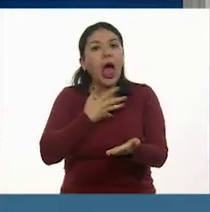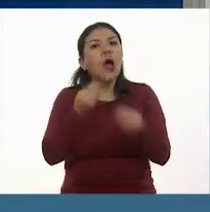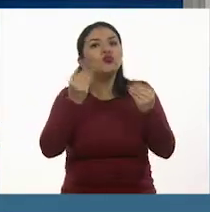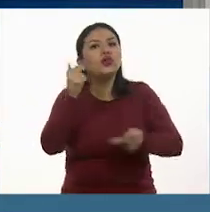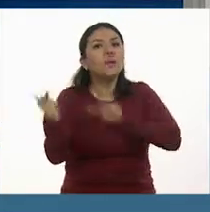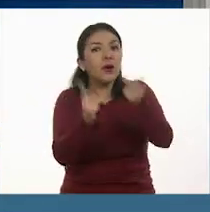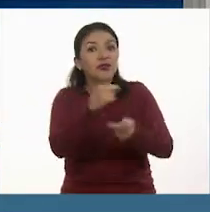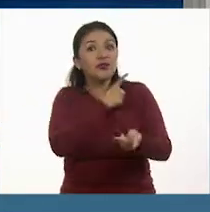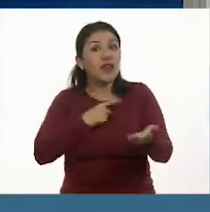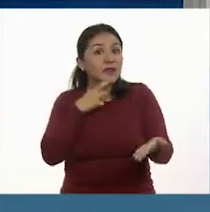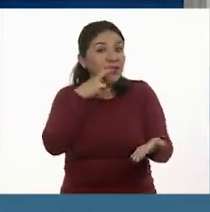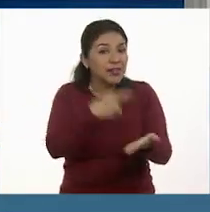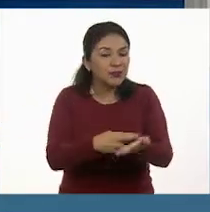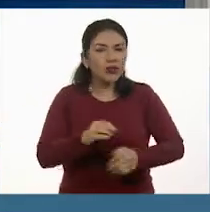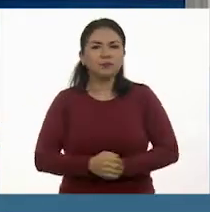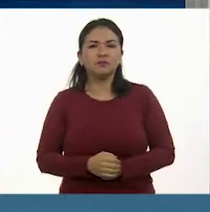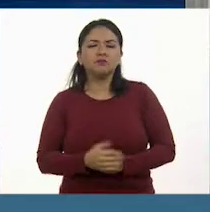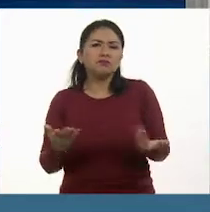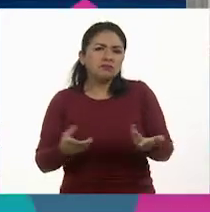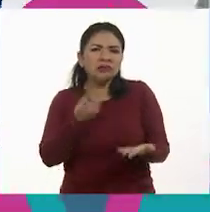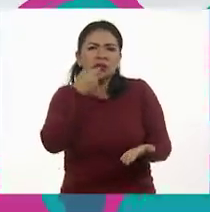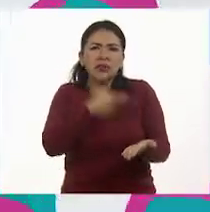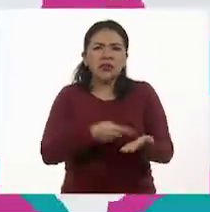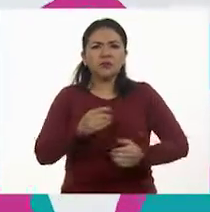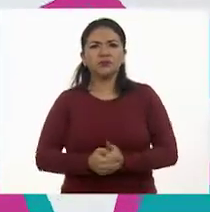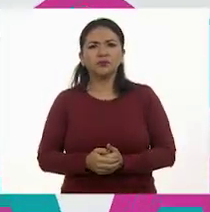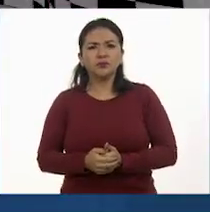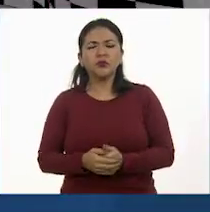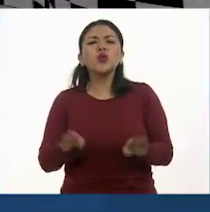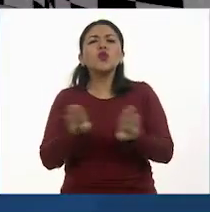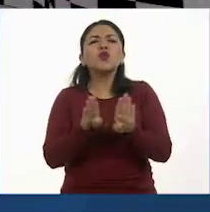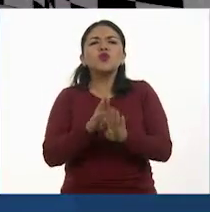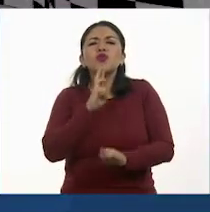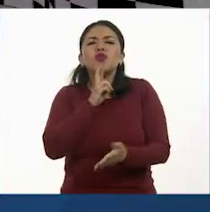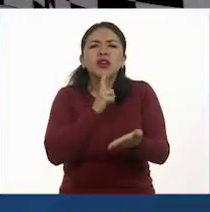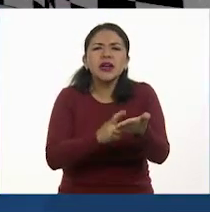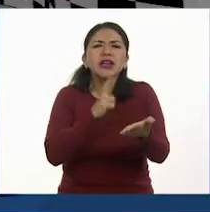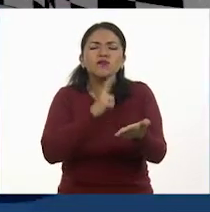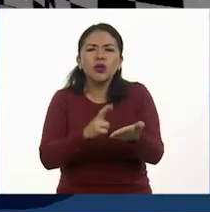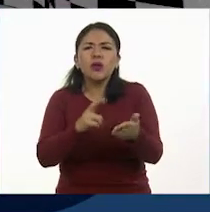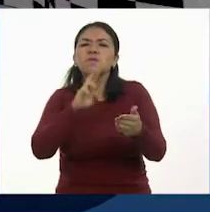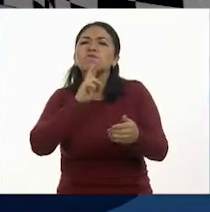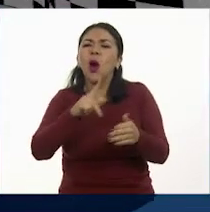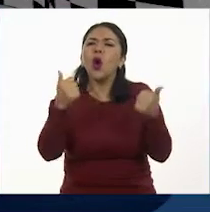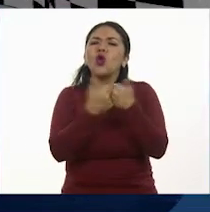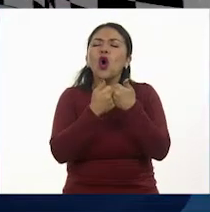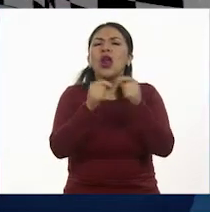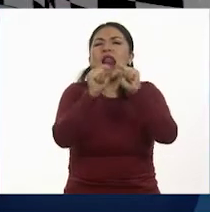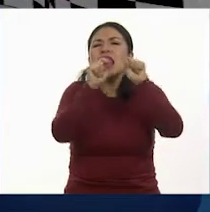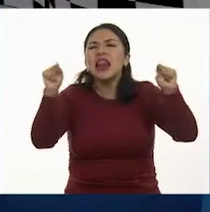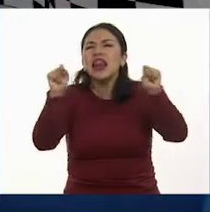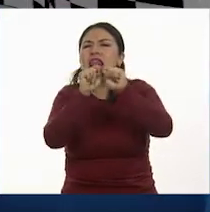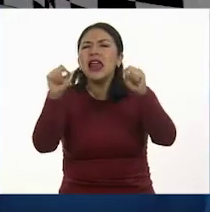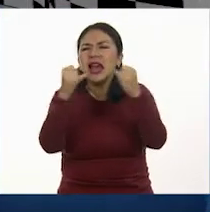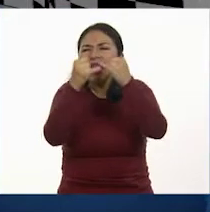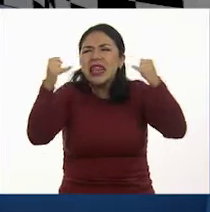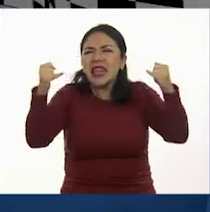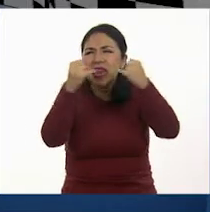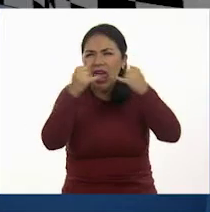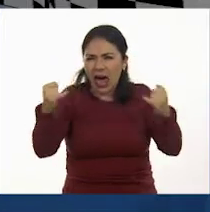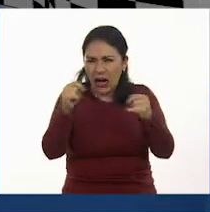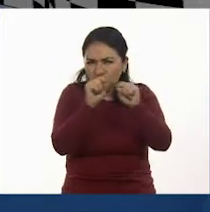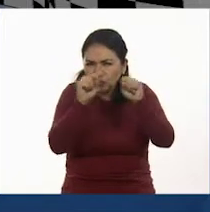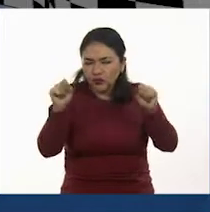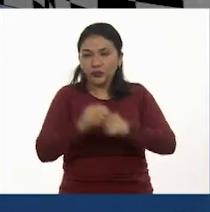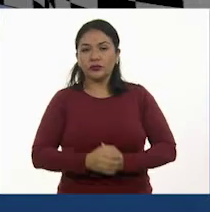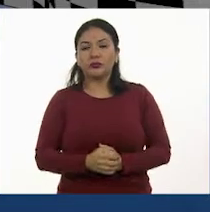contestar. ¿Qué sugiere que los espacios para responder las preguntas estén conformados por varias líneas? Pues